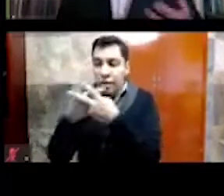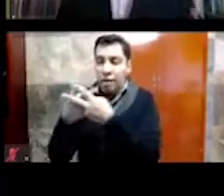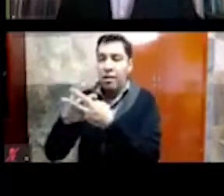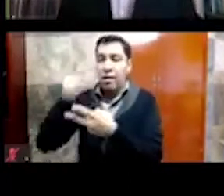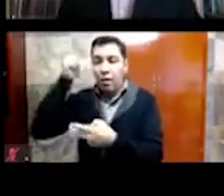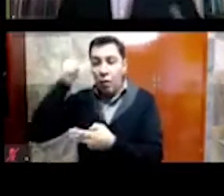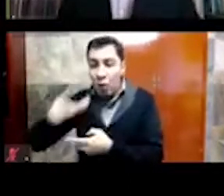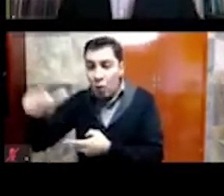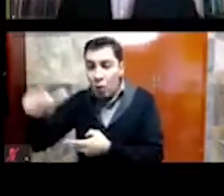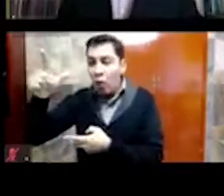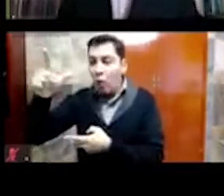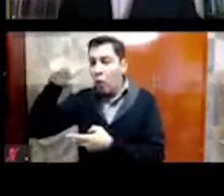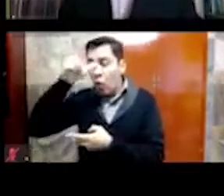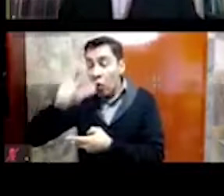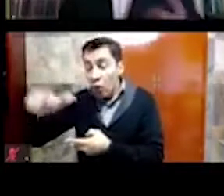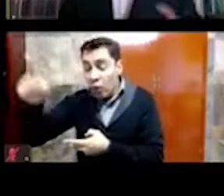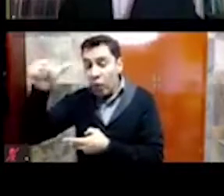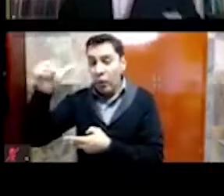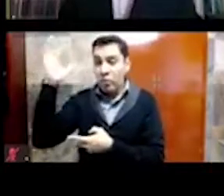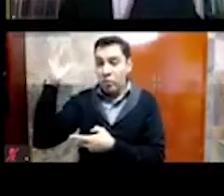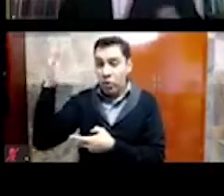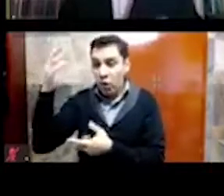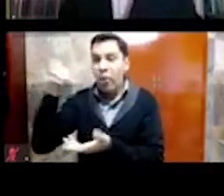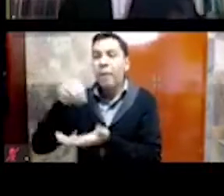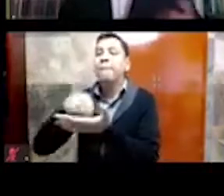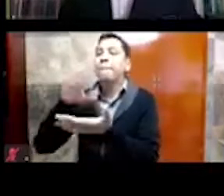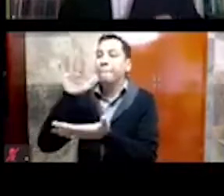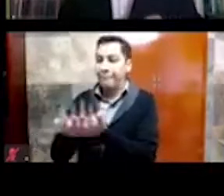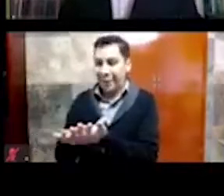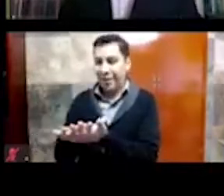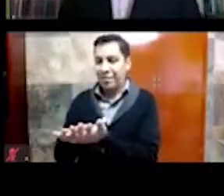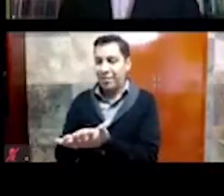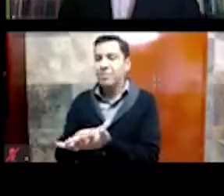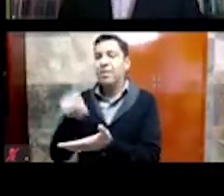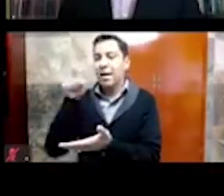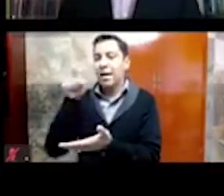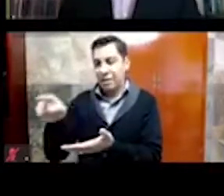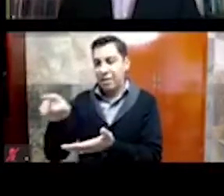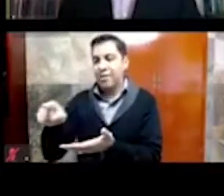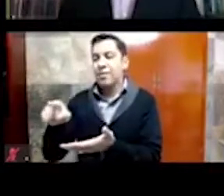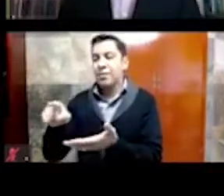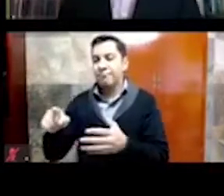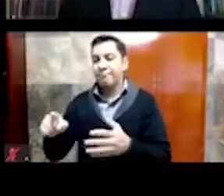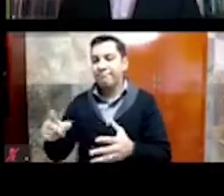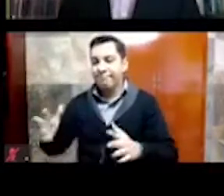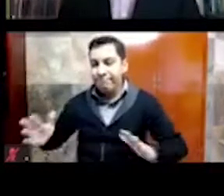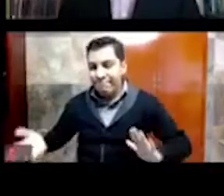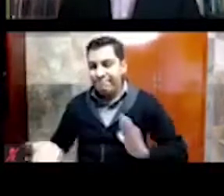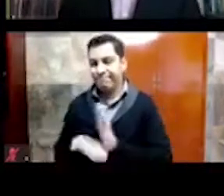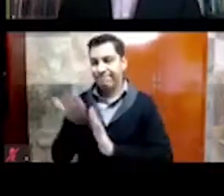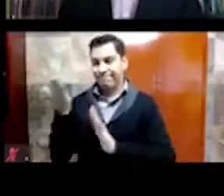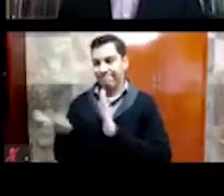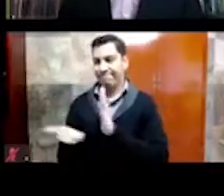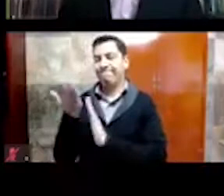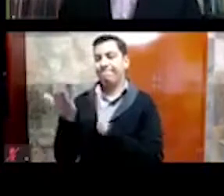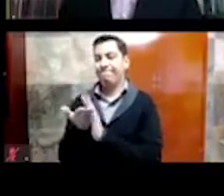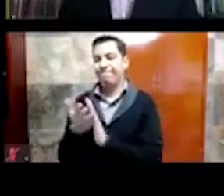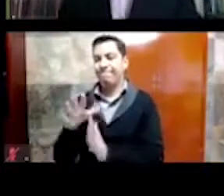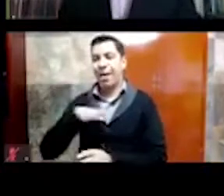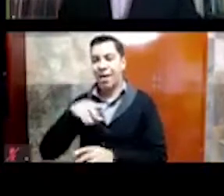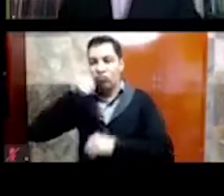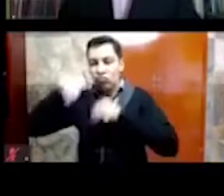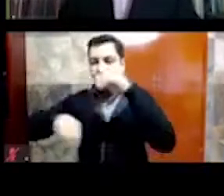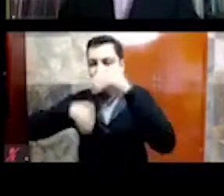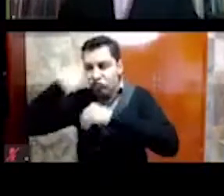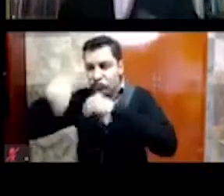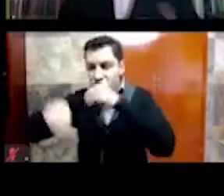del origen de los mexicas, está plasmado, los mitos, en la arquitectura que ellos llevaron a cabo. Estos son restos del juego de